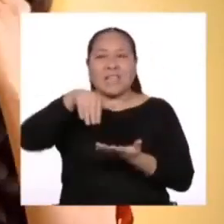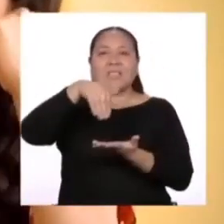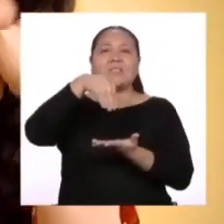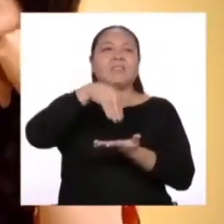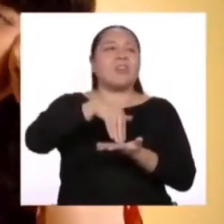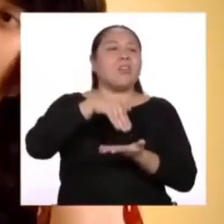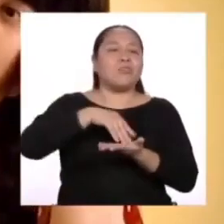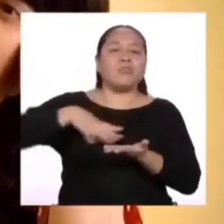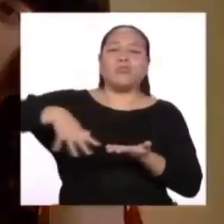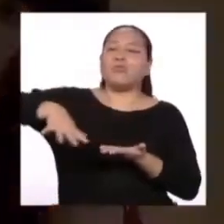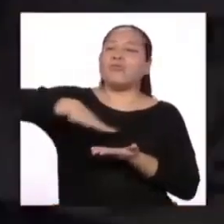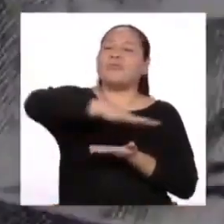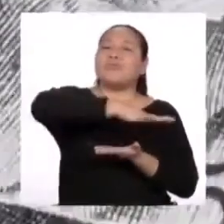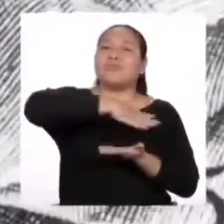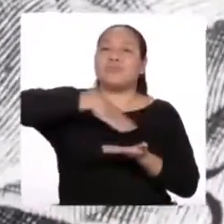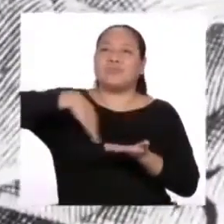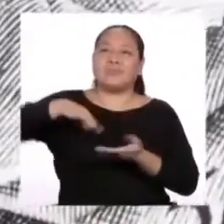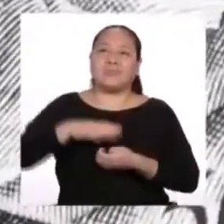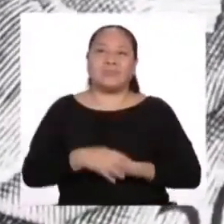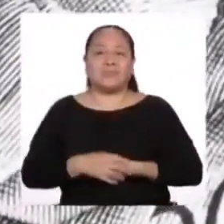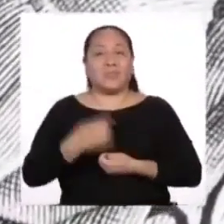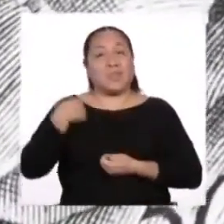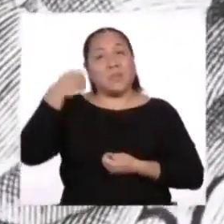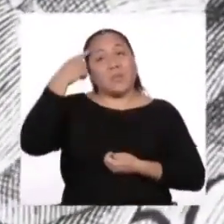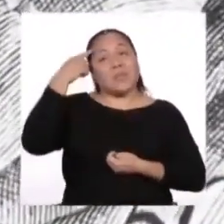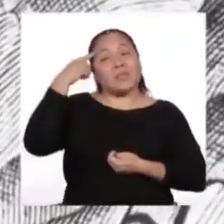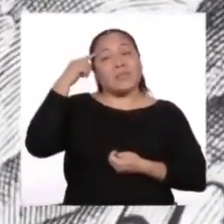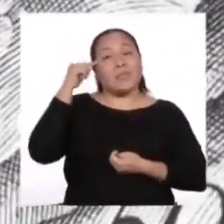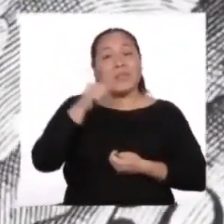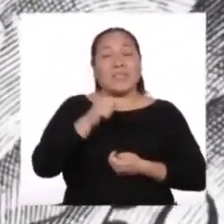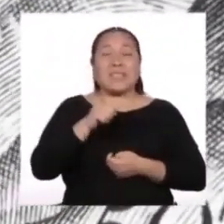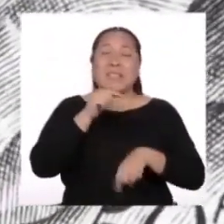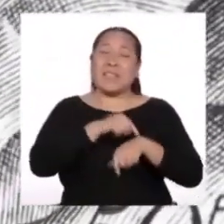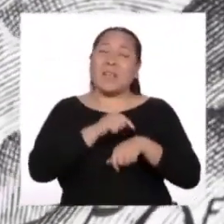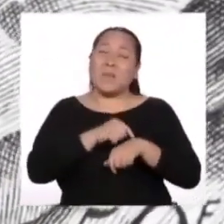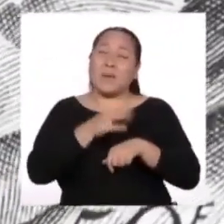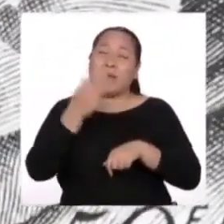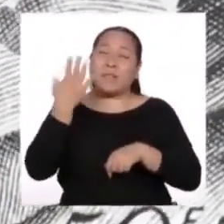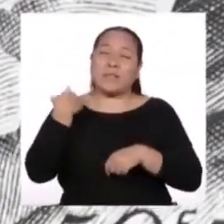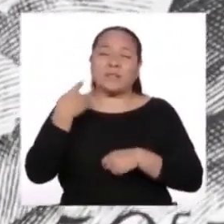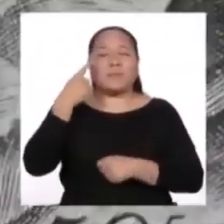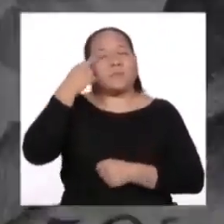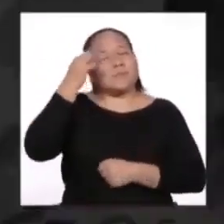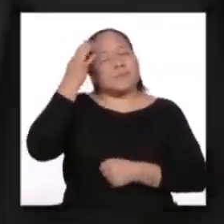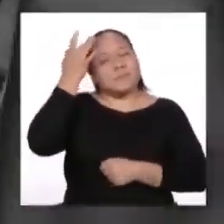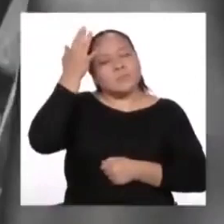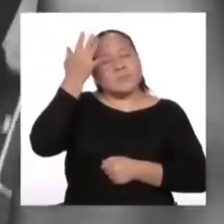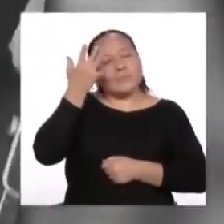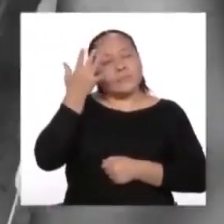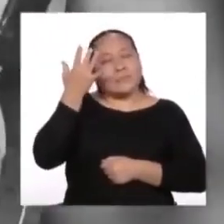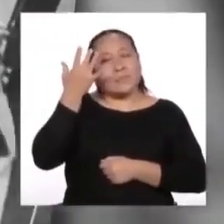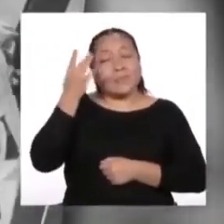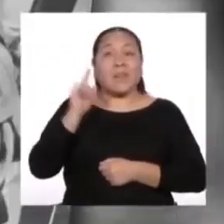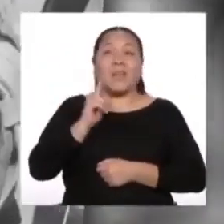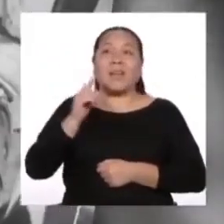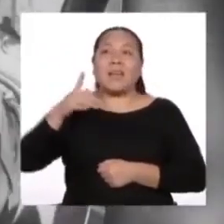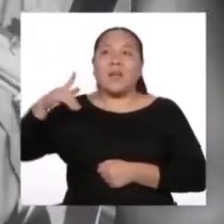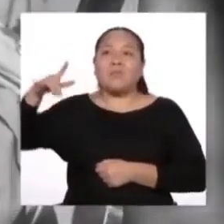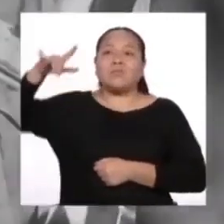de su pequeño asteroide, ¿no? Creo que el hecho, sobre todo en esa época, de volar solo y de